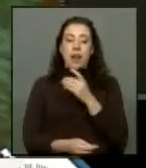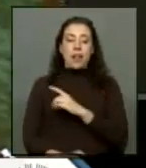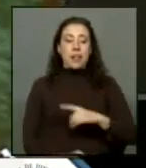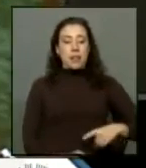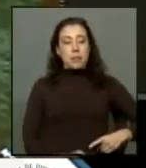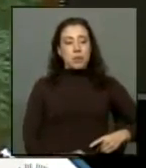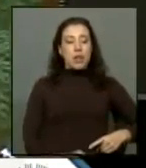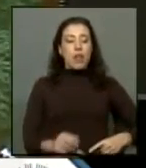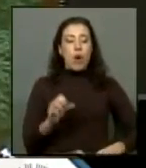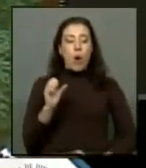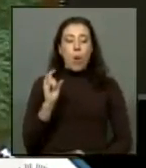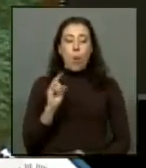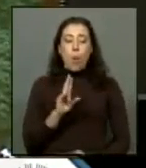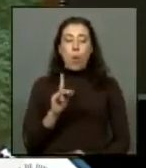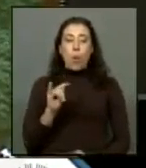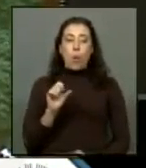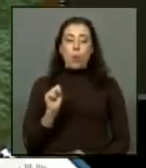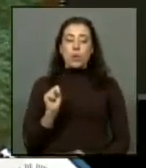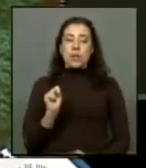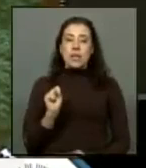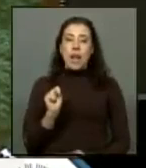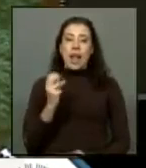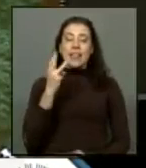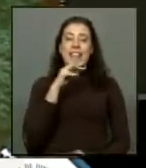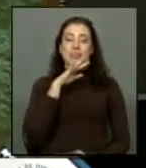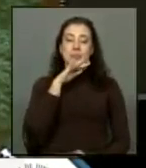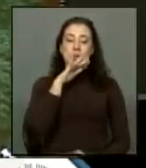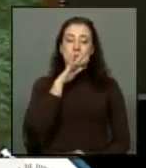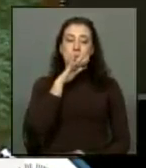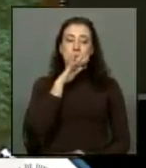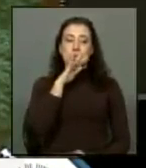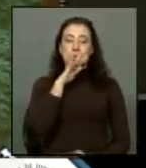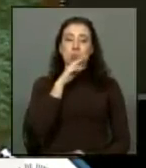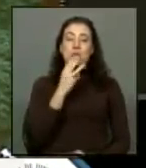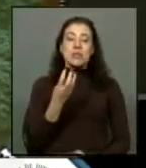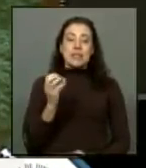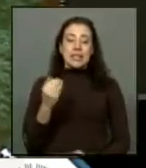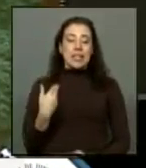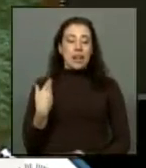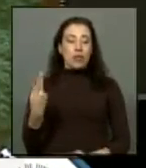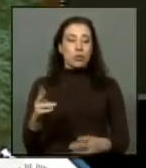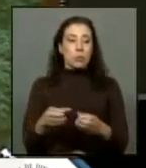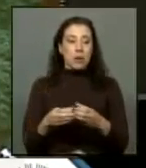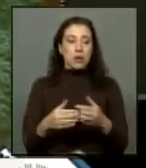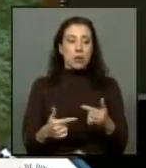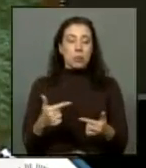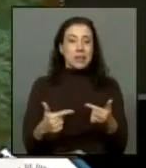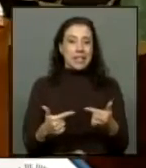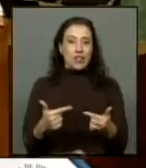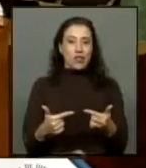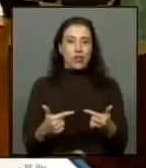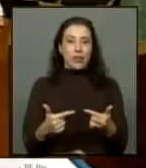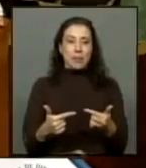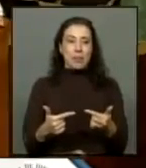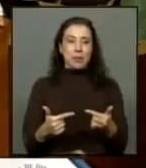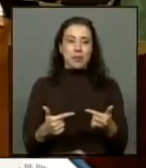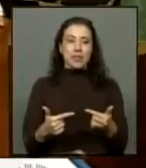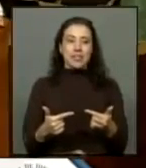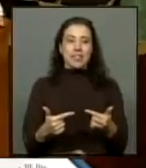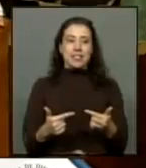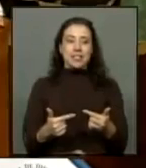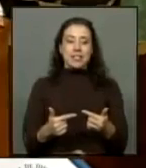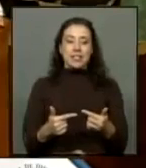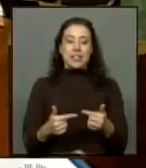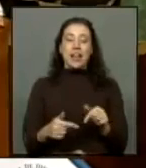diputado Osvaldo Urrutia por tres minutos y medio entregado por su bancada. Gracias, Presidenta. Con fecha